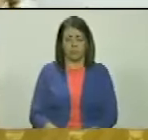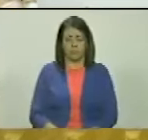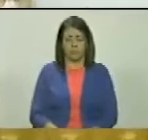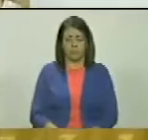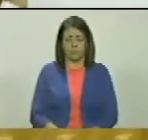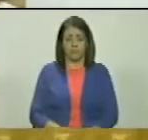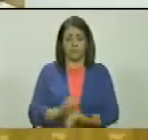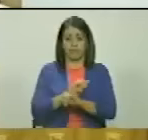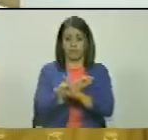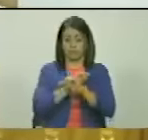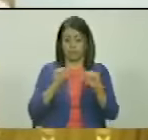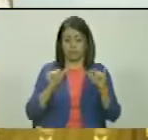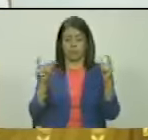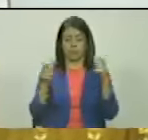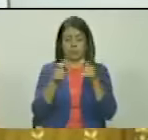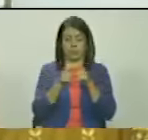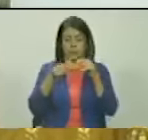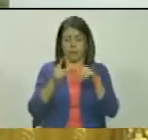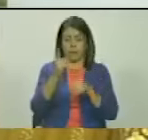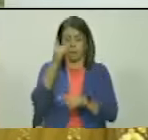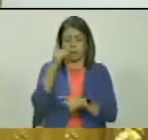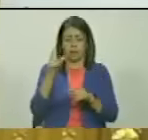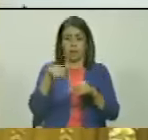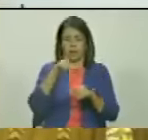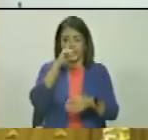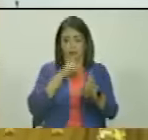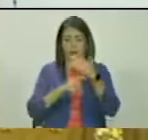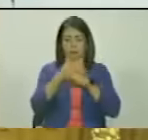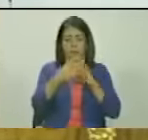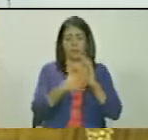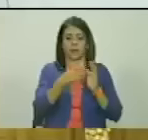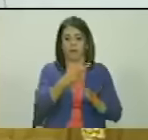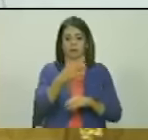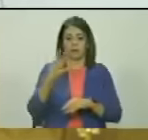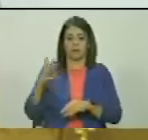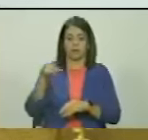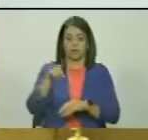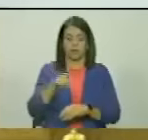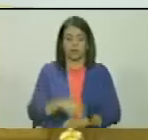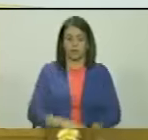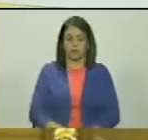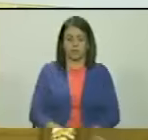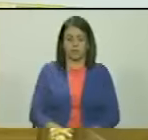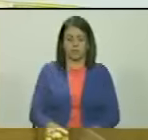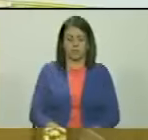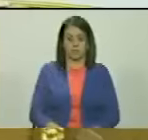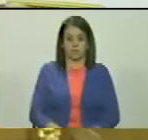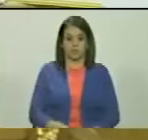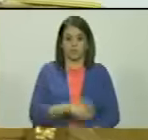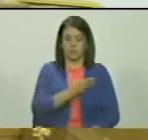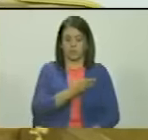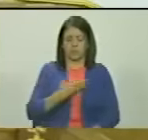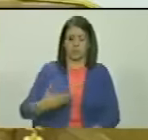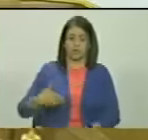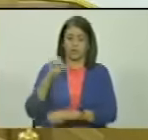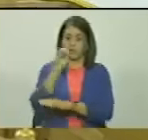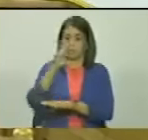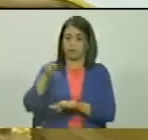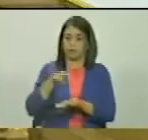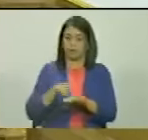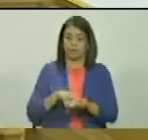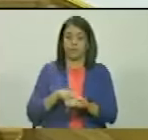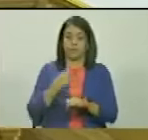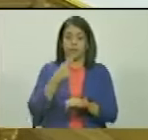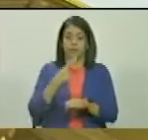Y así finaliza la primera sesión del año 2024, donde el presidente de la Asamblea